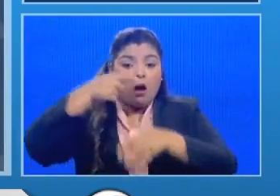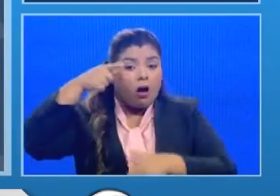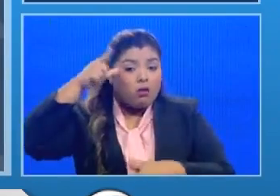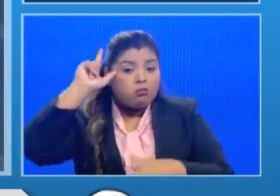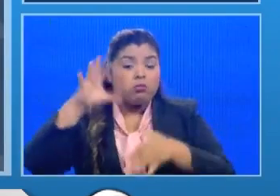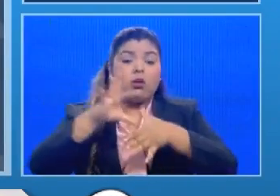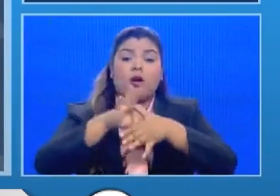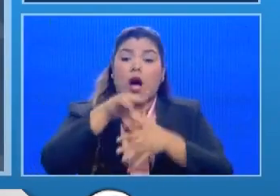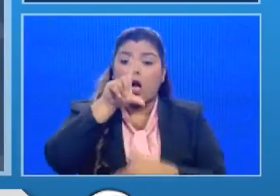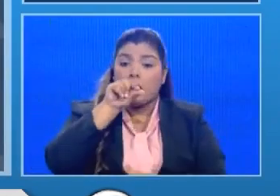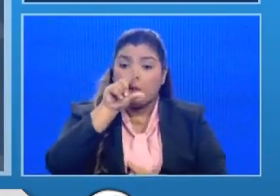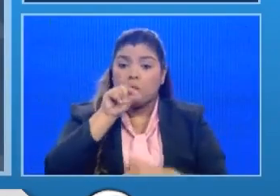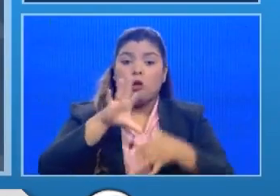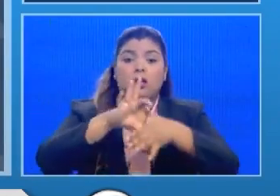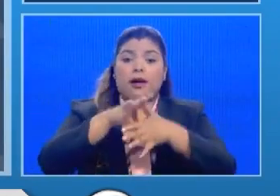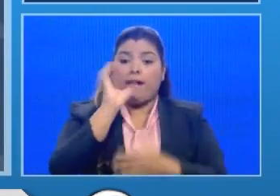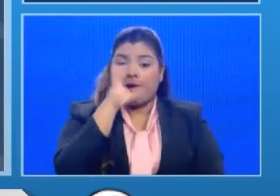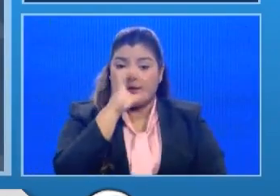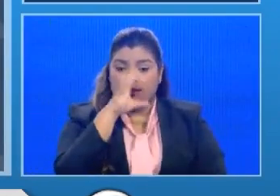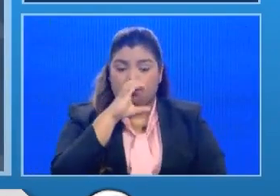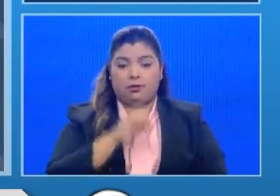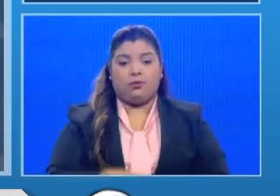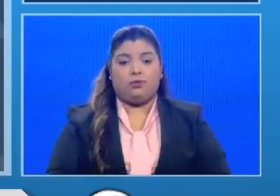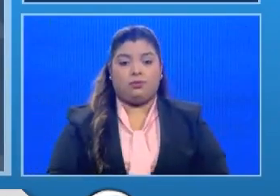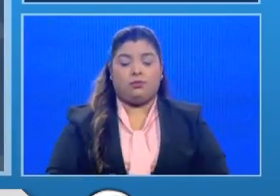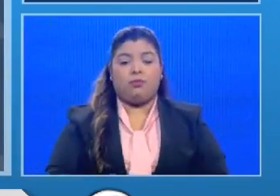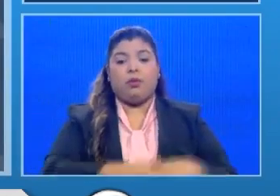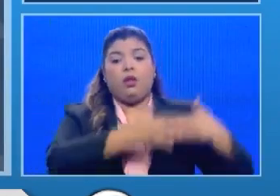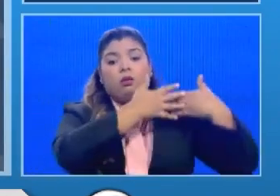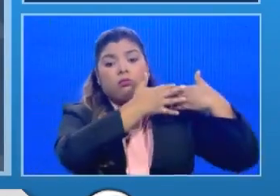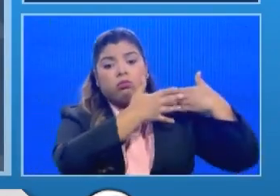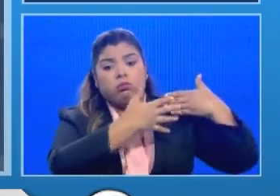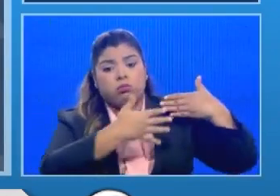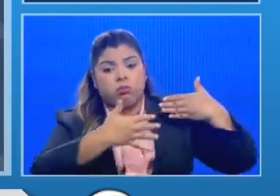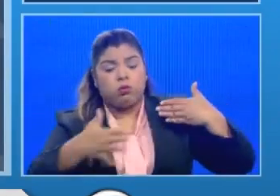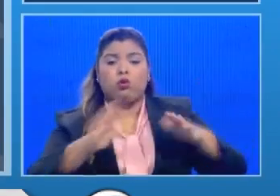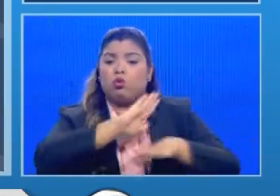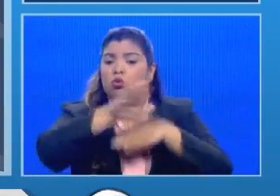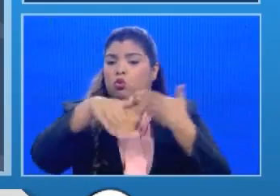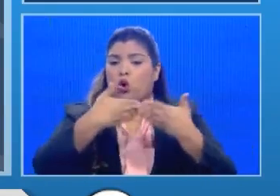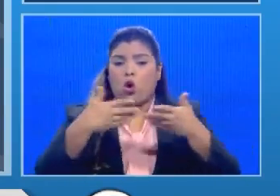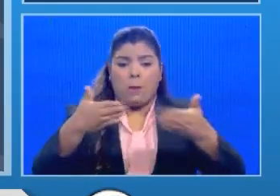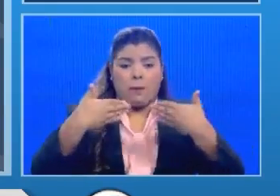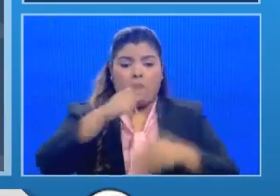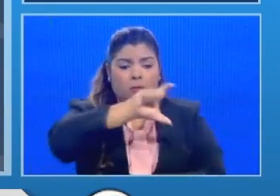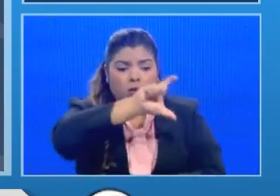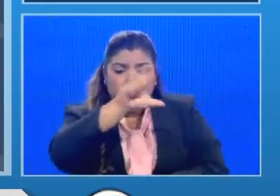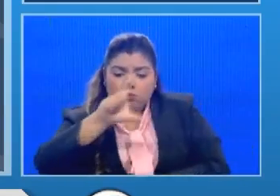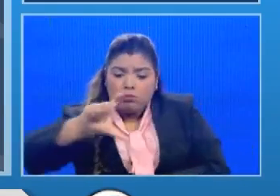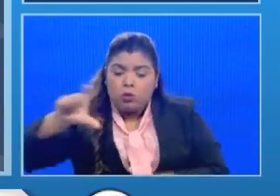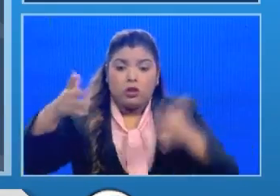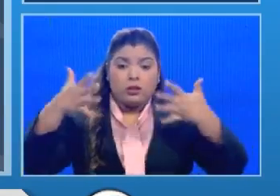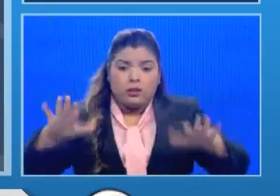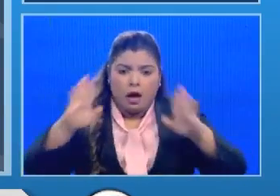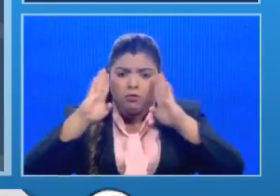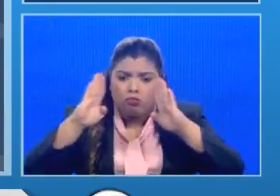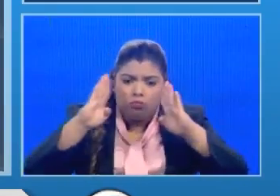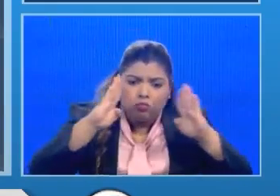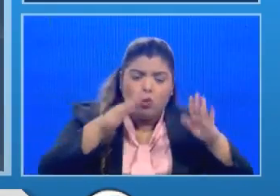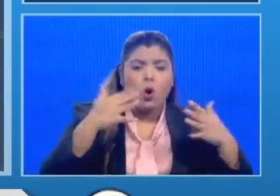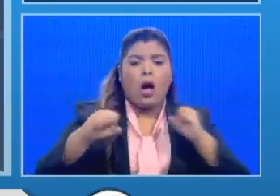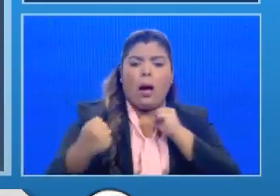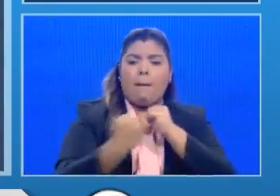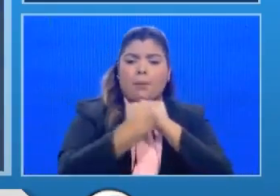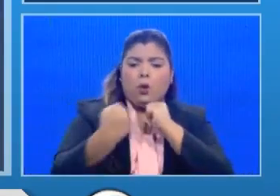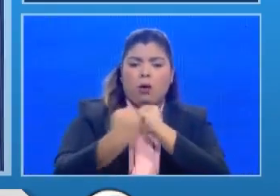de aves y carne de cerdo a lo largo y ancho del país hemos podido atender el apoyo que nos han dado